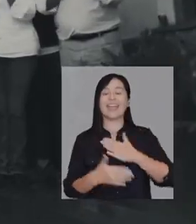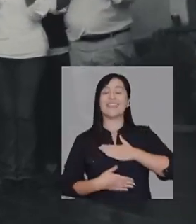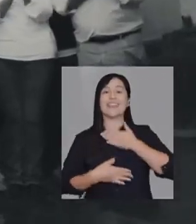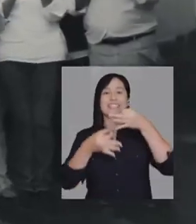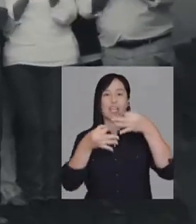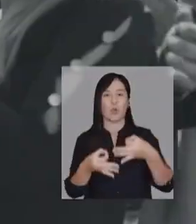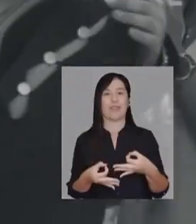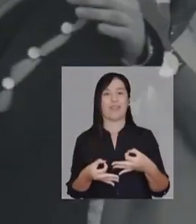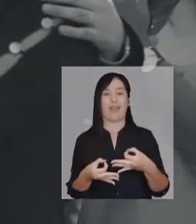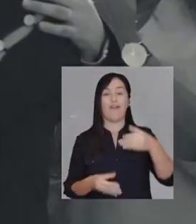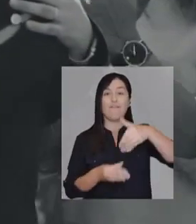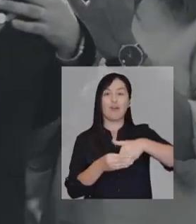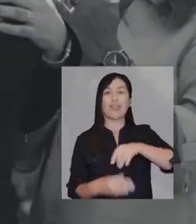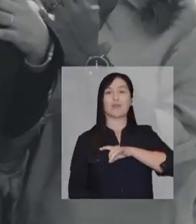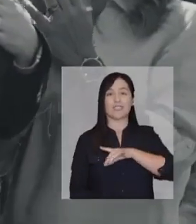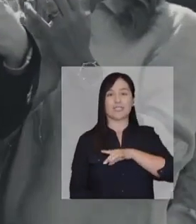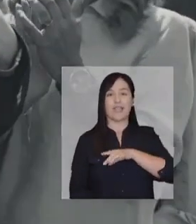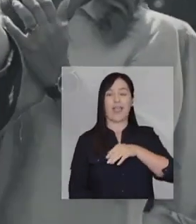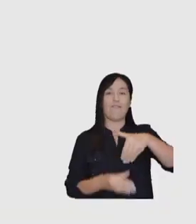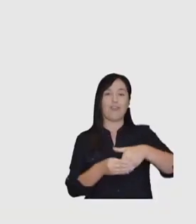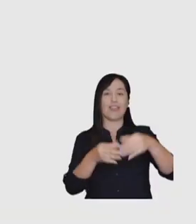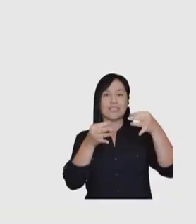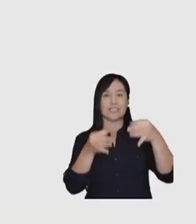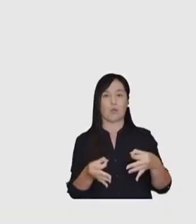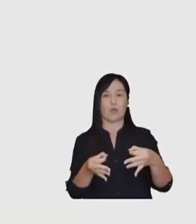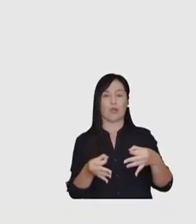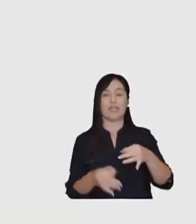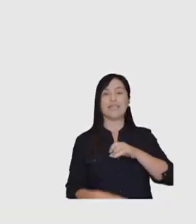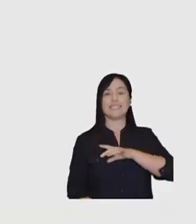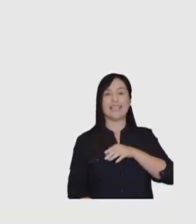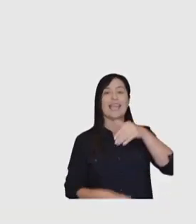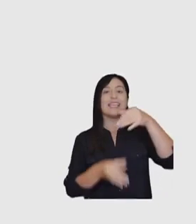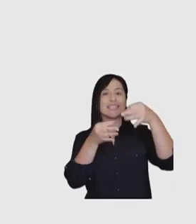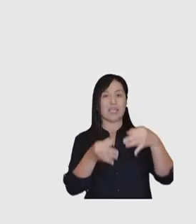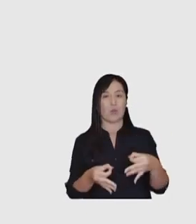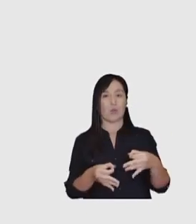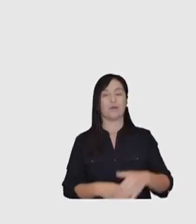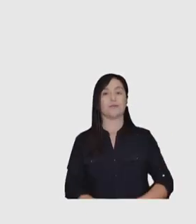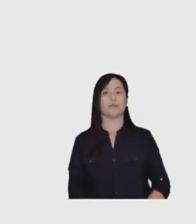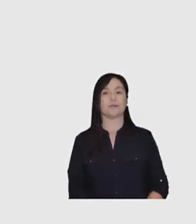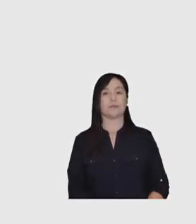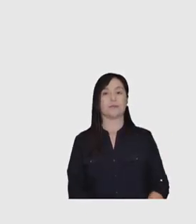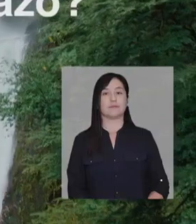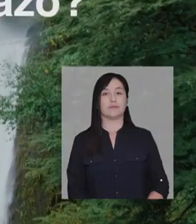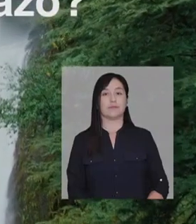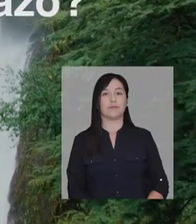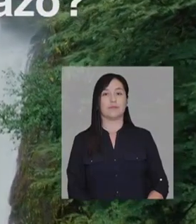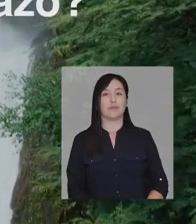Vota por quienes te hagan volver a sentir seguro. Vota por Chile. Vota seguro. Chile seguro.